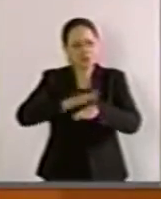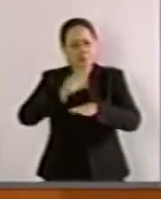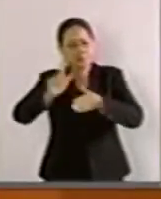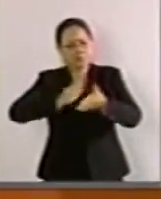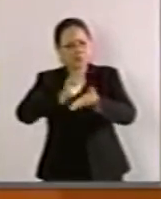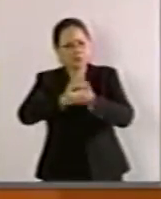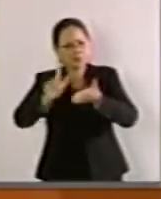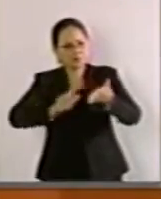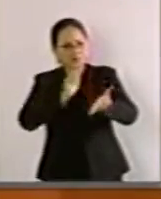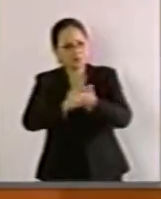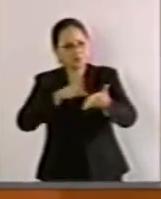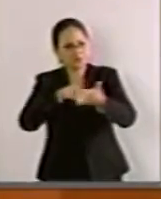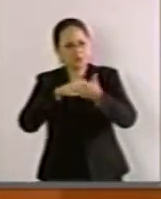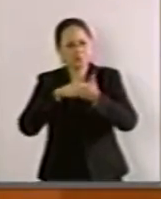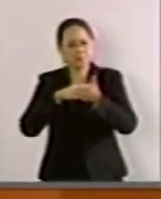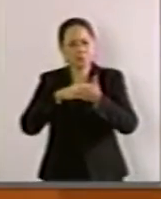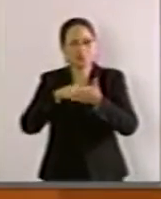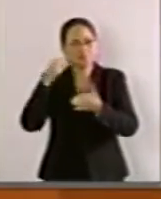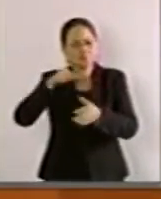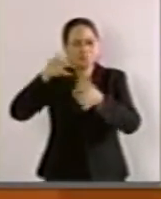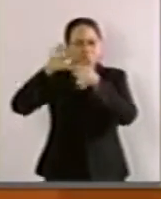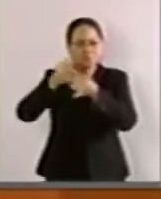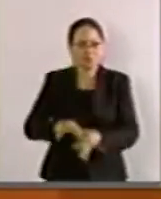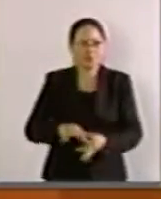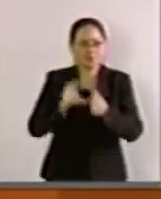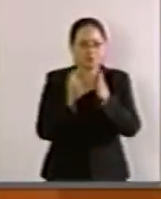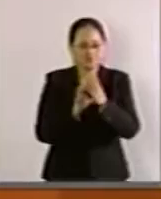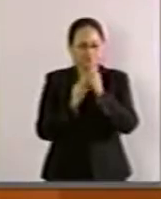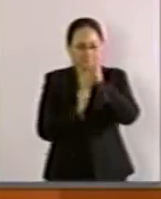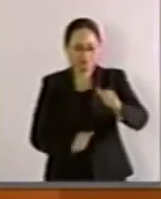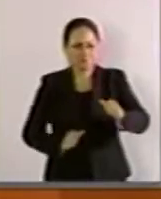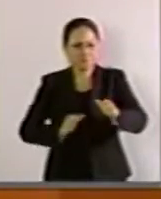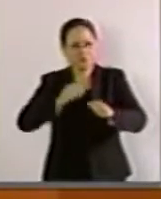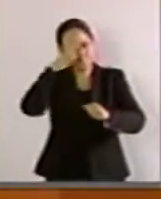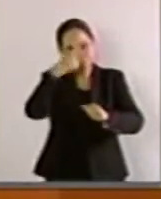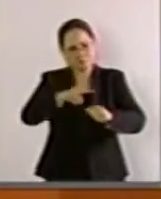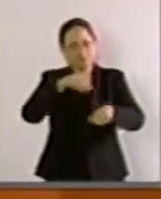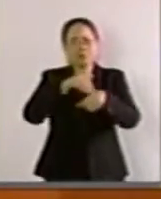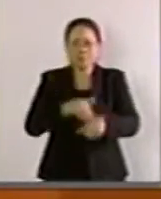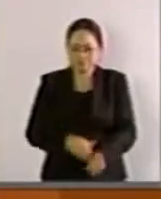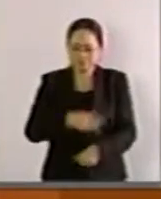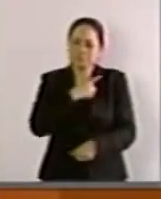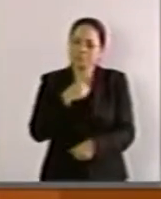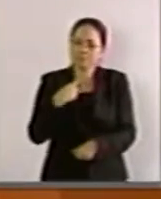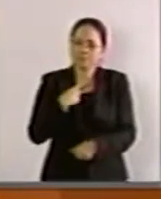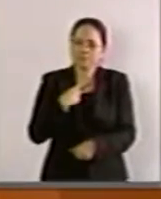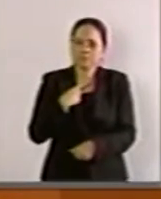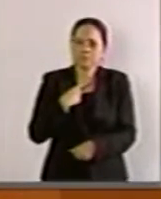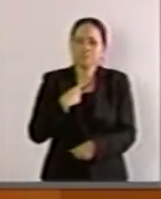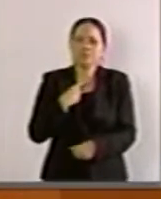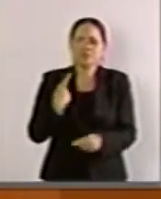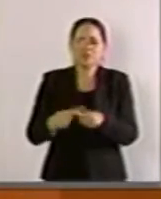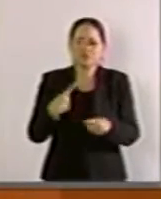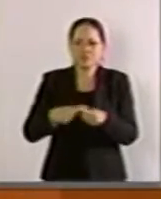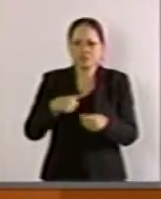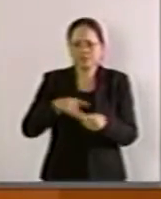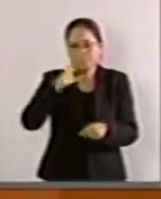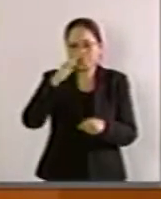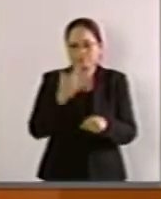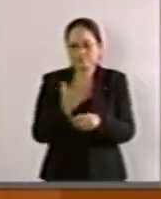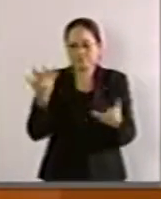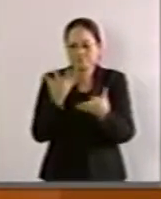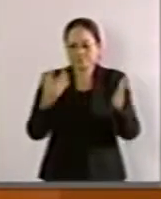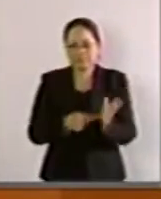reforzar y dar cumplimiento a lo dispuesto por nuestra Constitución, mediante el órgano que propone esta iniciativa, el